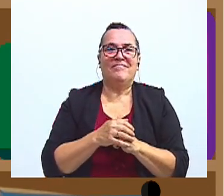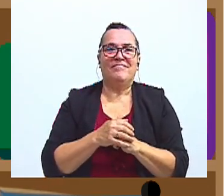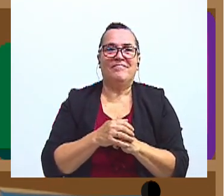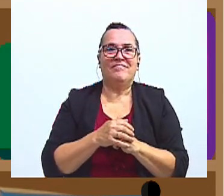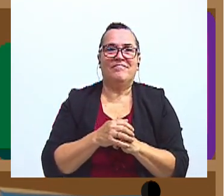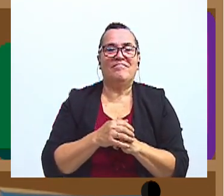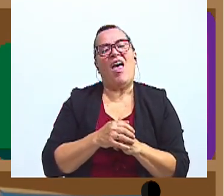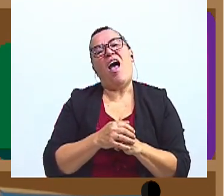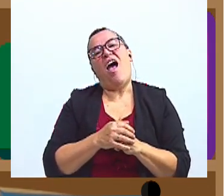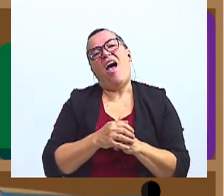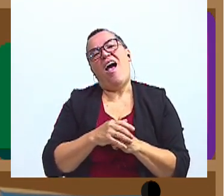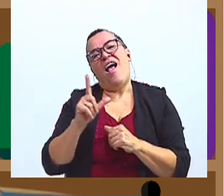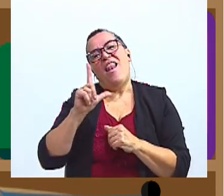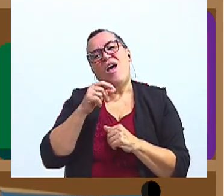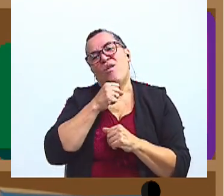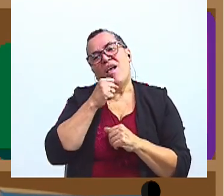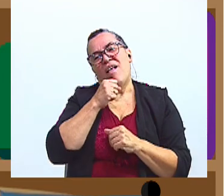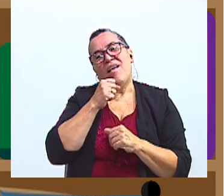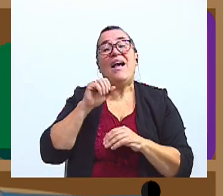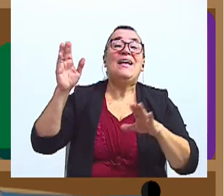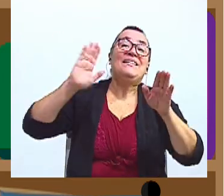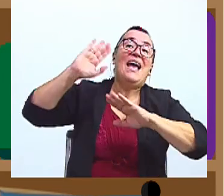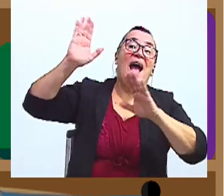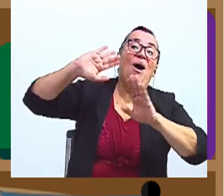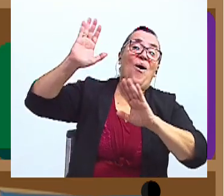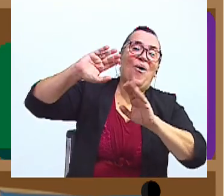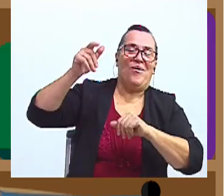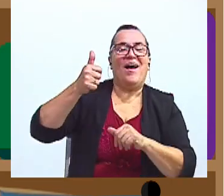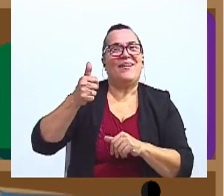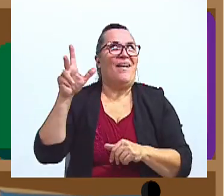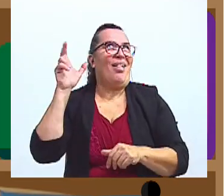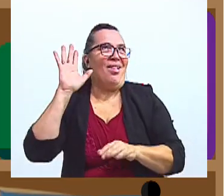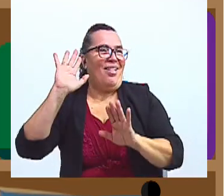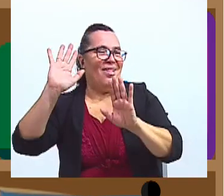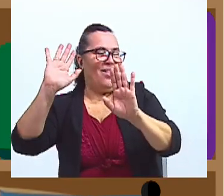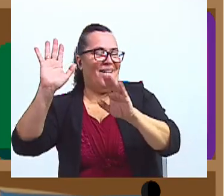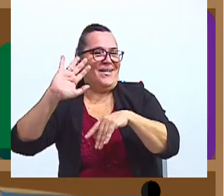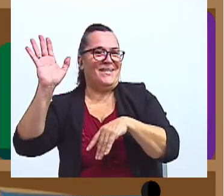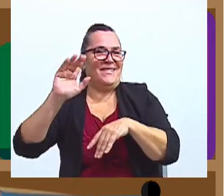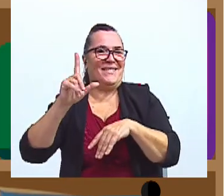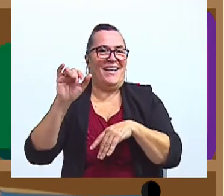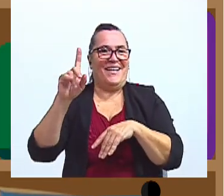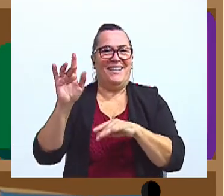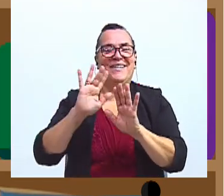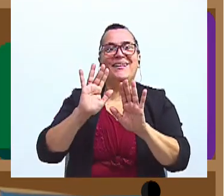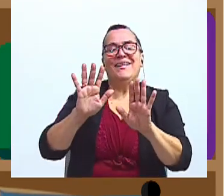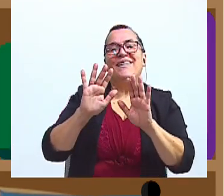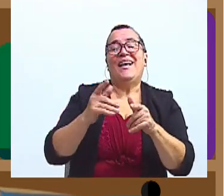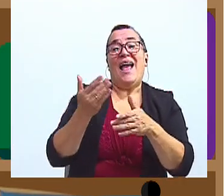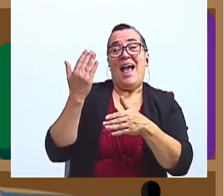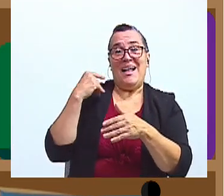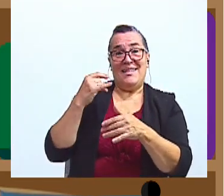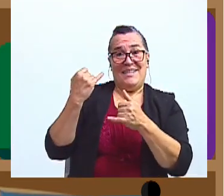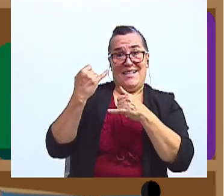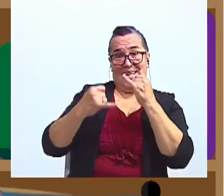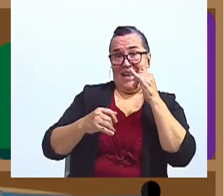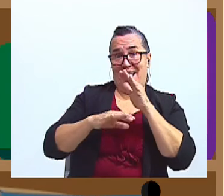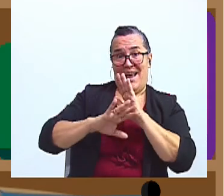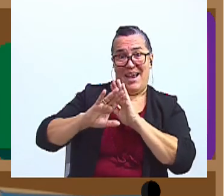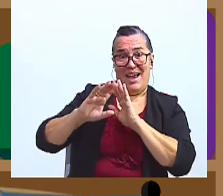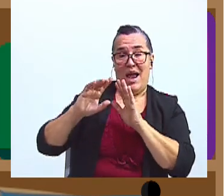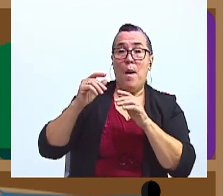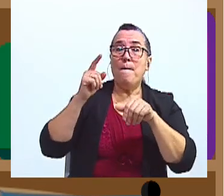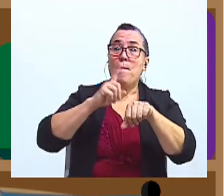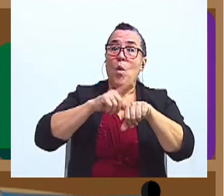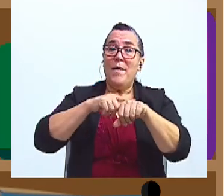Es que a Laura se le pone el micrófono mute. Hasta luego. Ok, hasta luego, Laura. Bien, antes de irnos tenemos que ir al momento